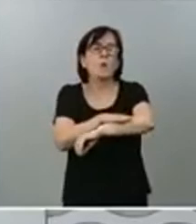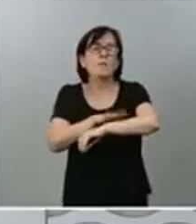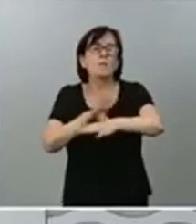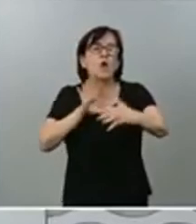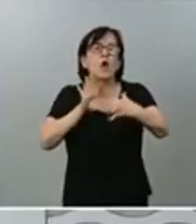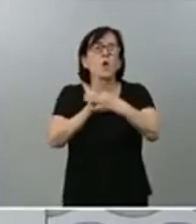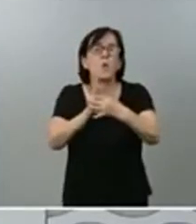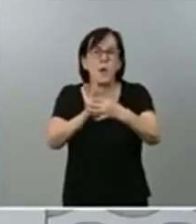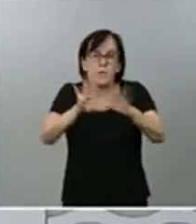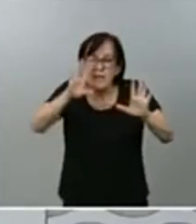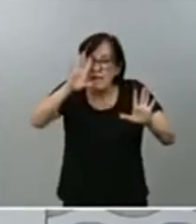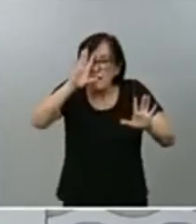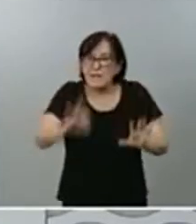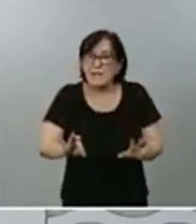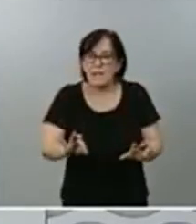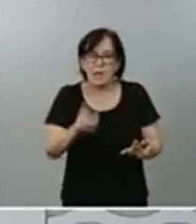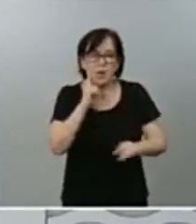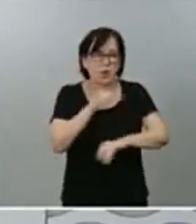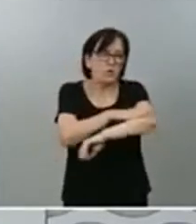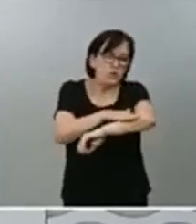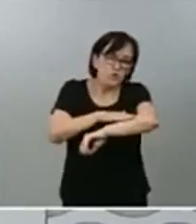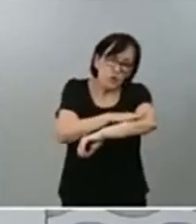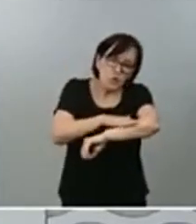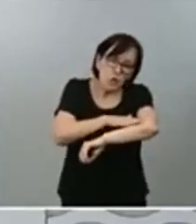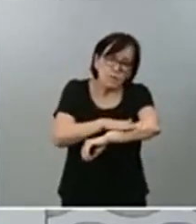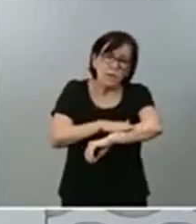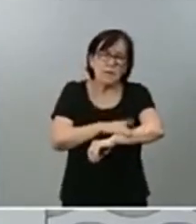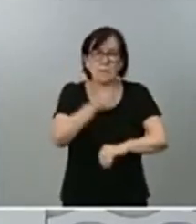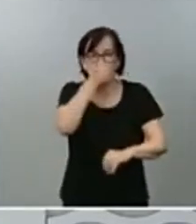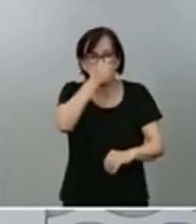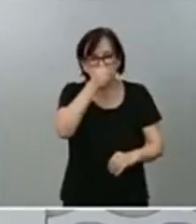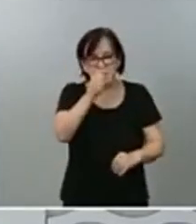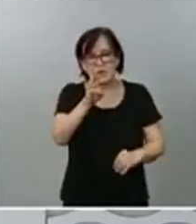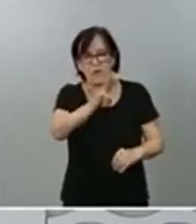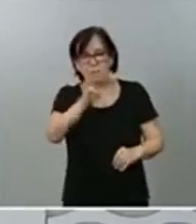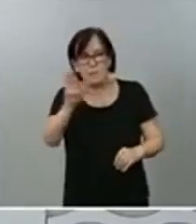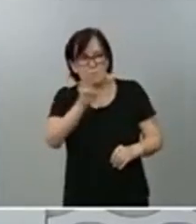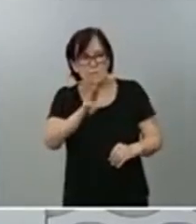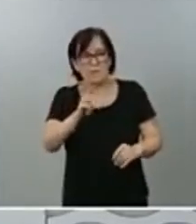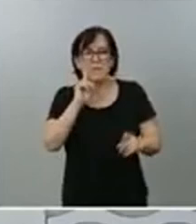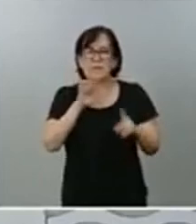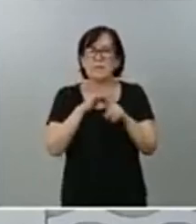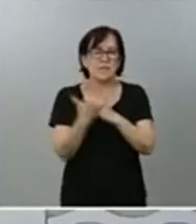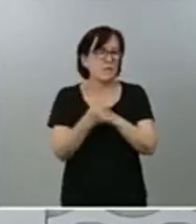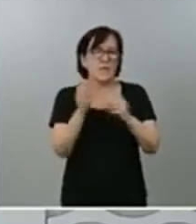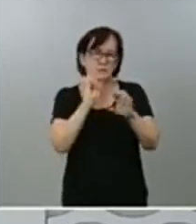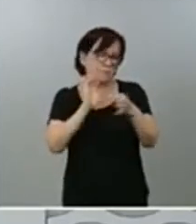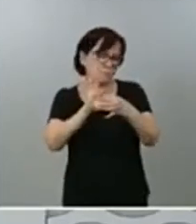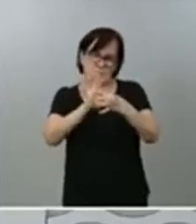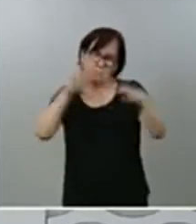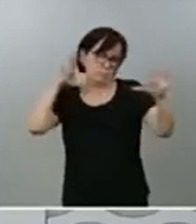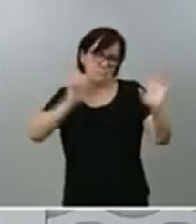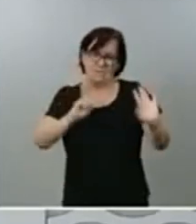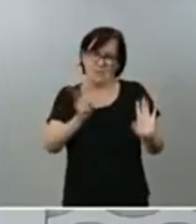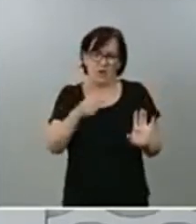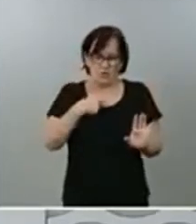recordar, un Gobierno de coalición, PSOE-PP, circunstancia que nada tiene que ver con lo que yo comentaba anteriormente, que